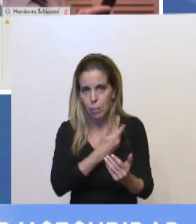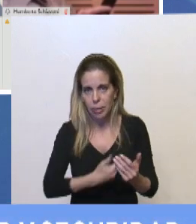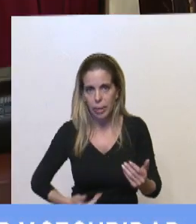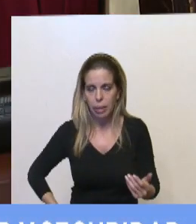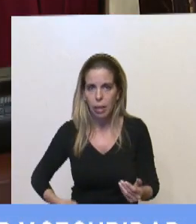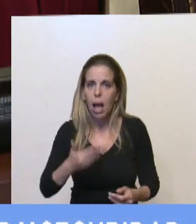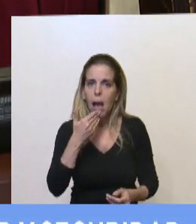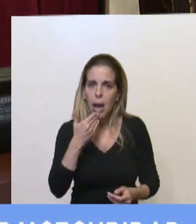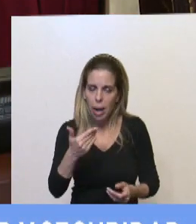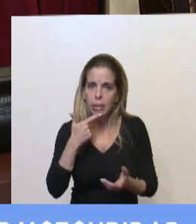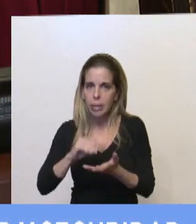Presidenta. Gracias, senadora. Tiene la palabra.